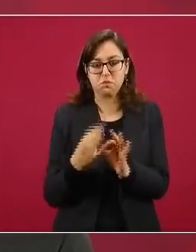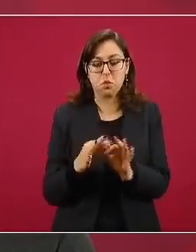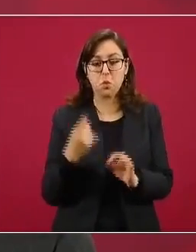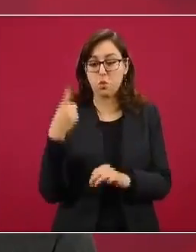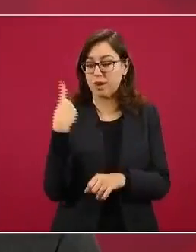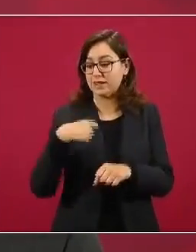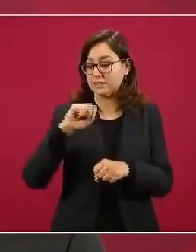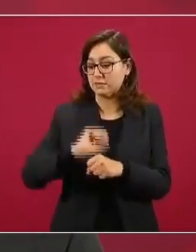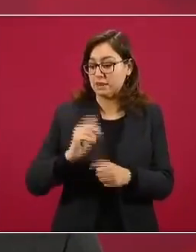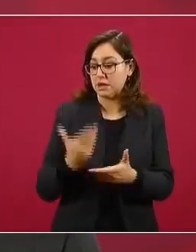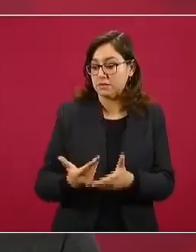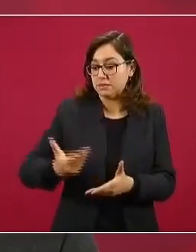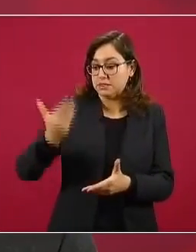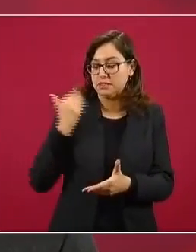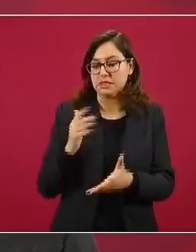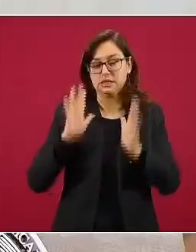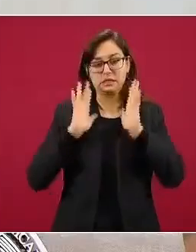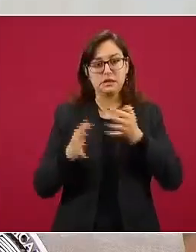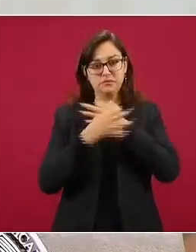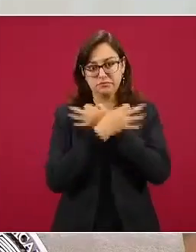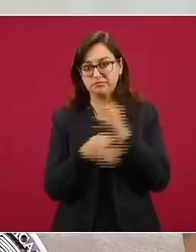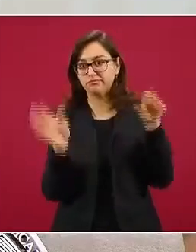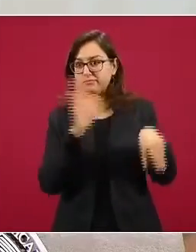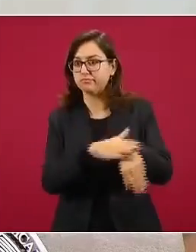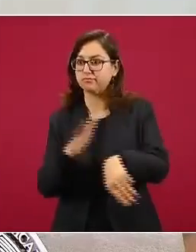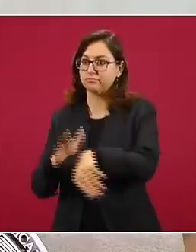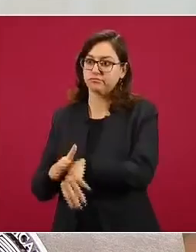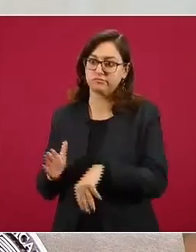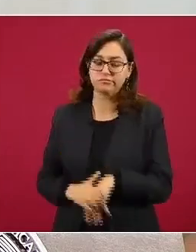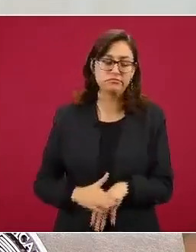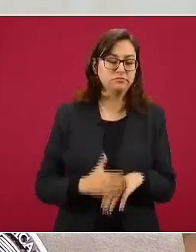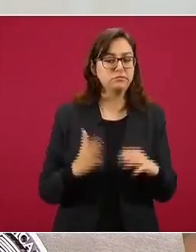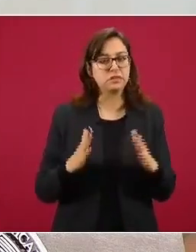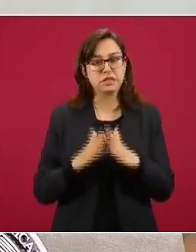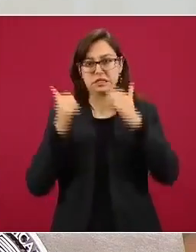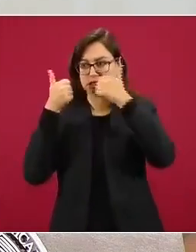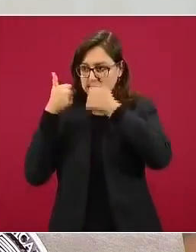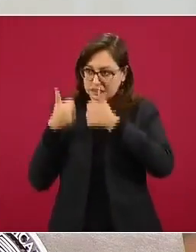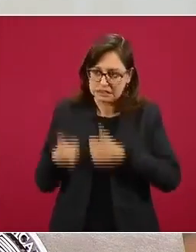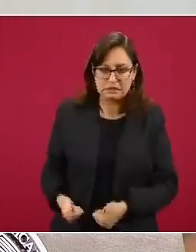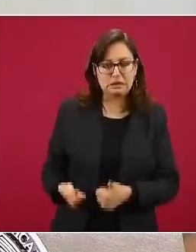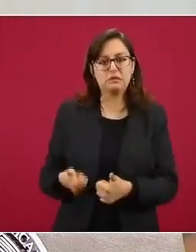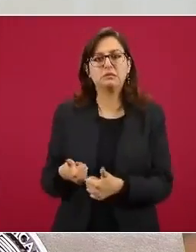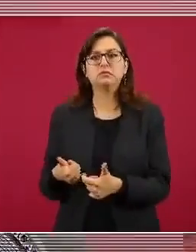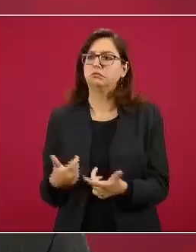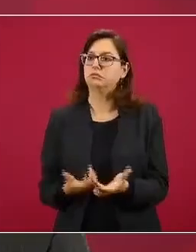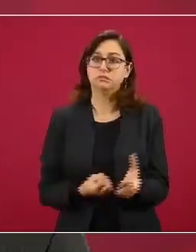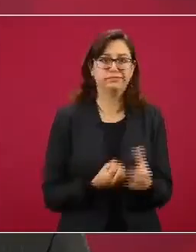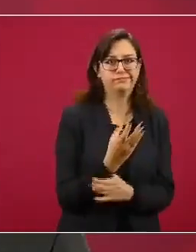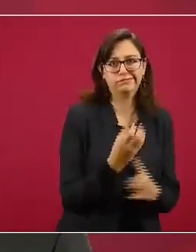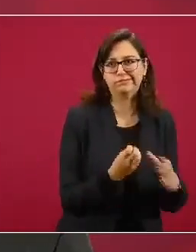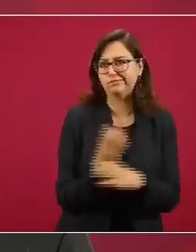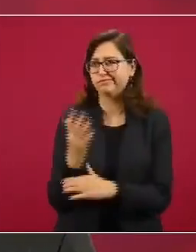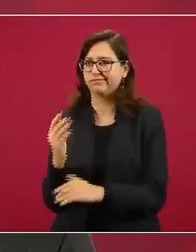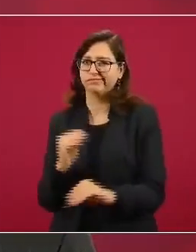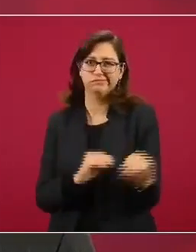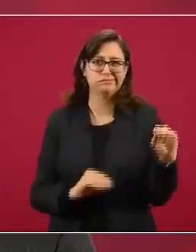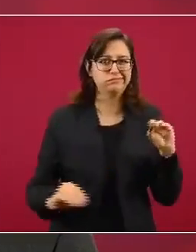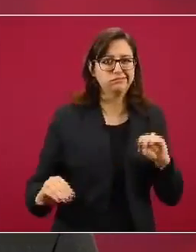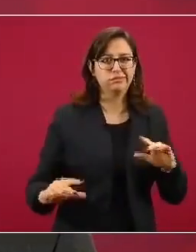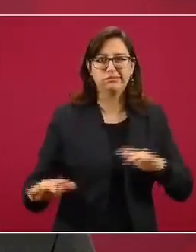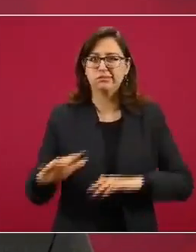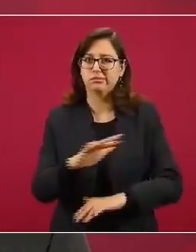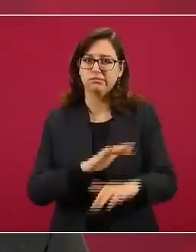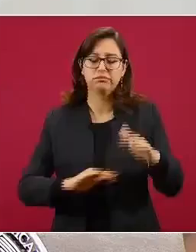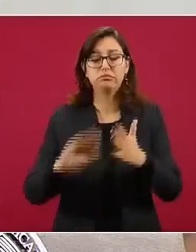pasada a restringir la movilidad en el espacio público, lo cual es indispensable para evitar la tendencia a la alza.